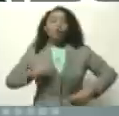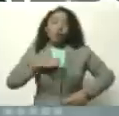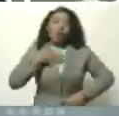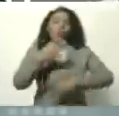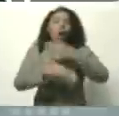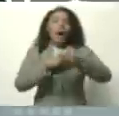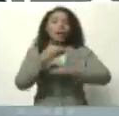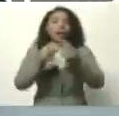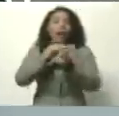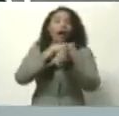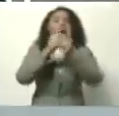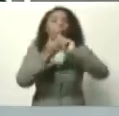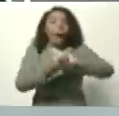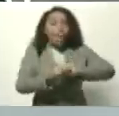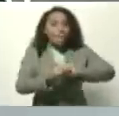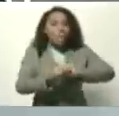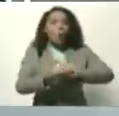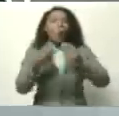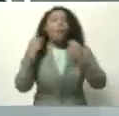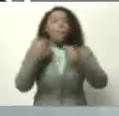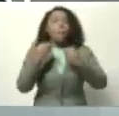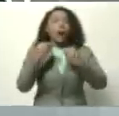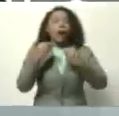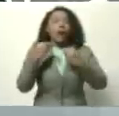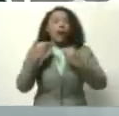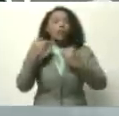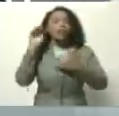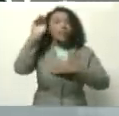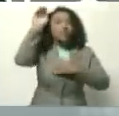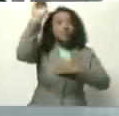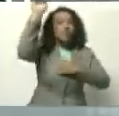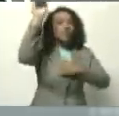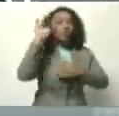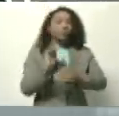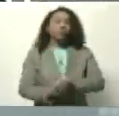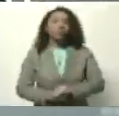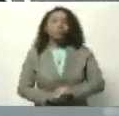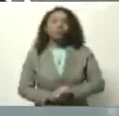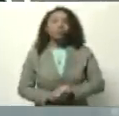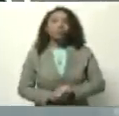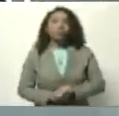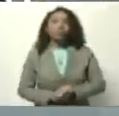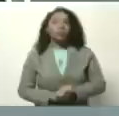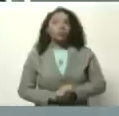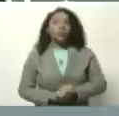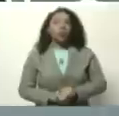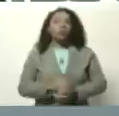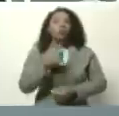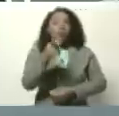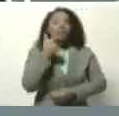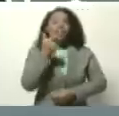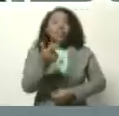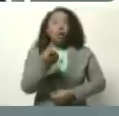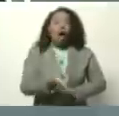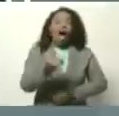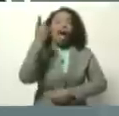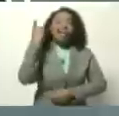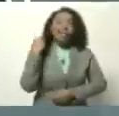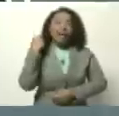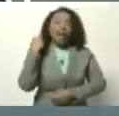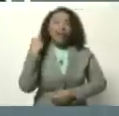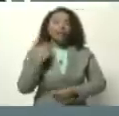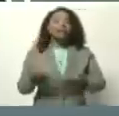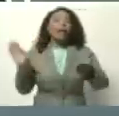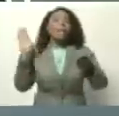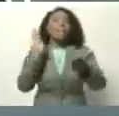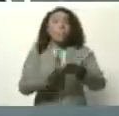giro, y podamos dar un giro esperanzador para las generaciones futuras. Tú lo estás refiriendo, ayer se estableció,